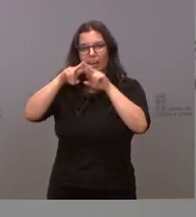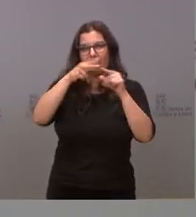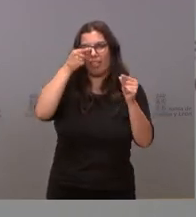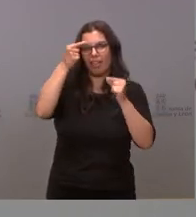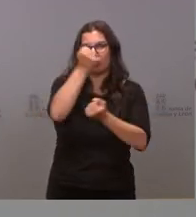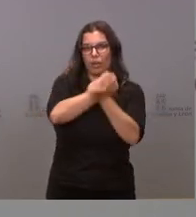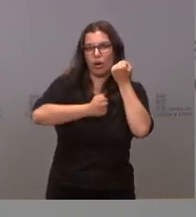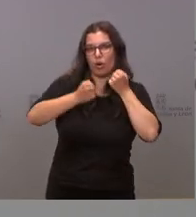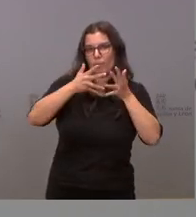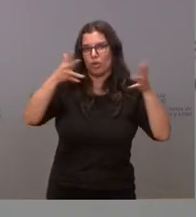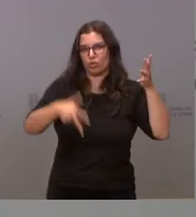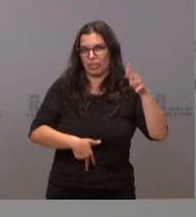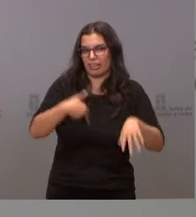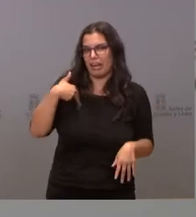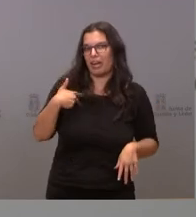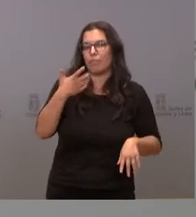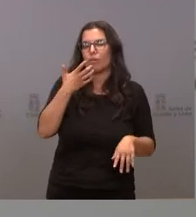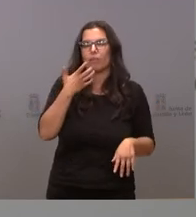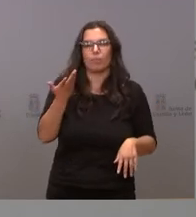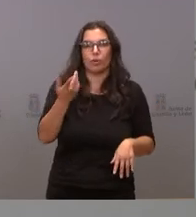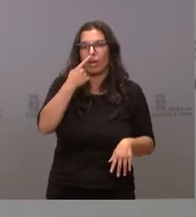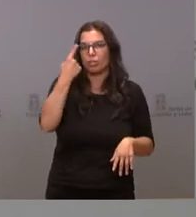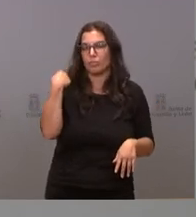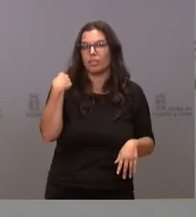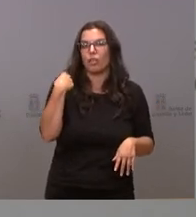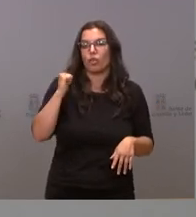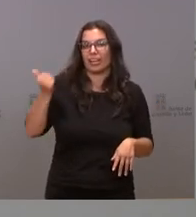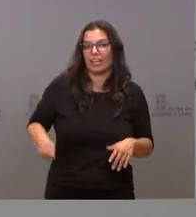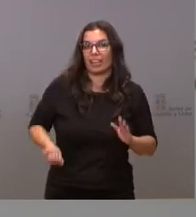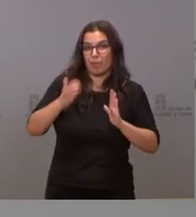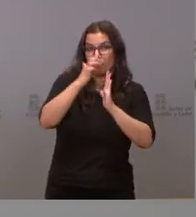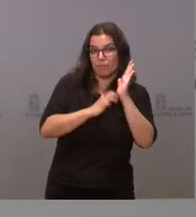macroeconómicos, pues de reducción el año pasado del PIB,